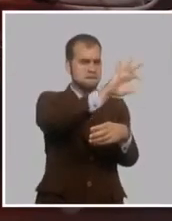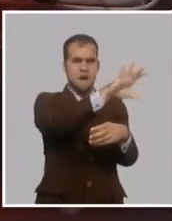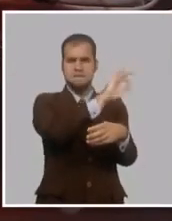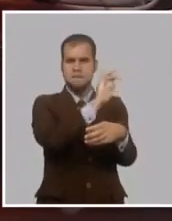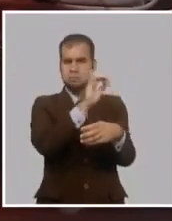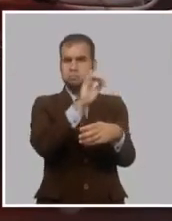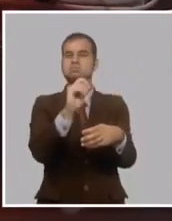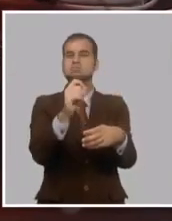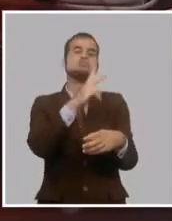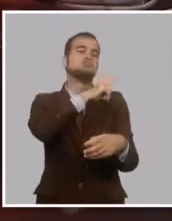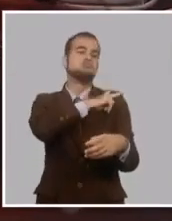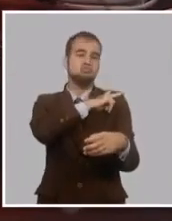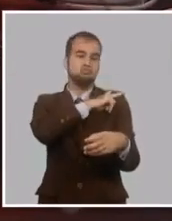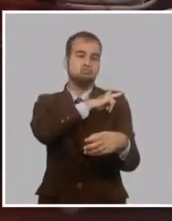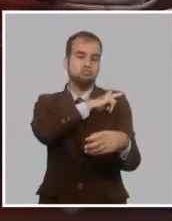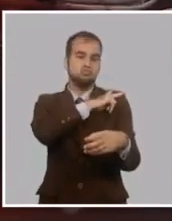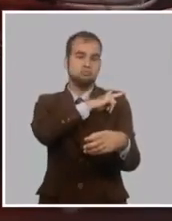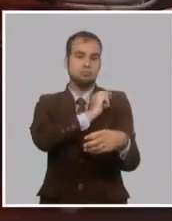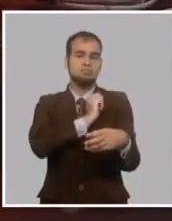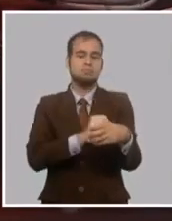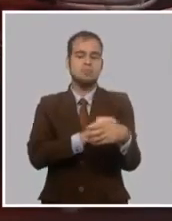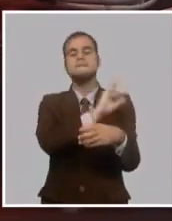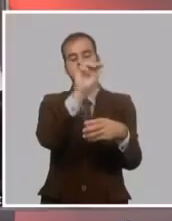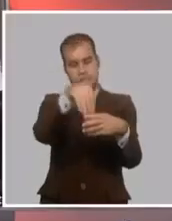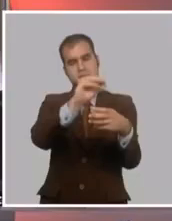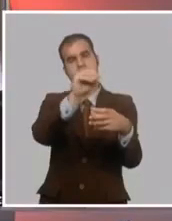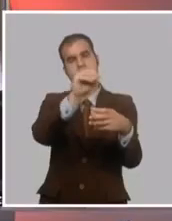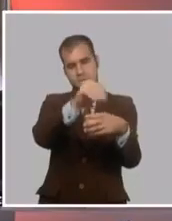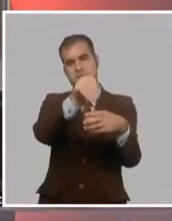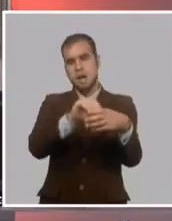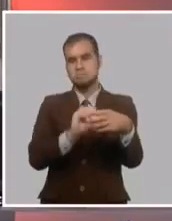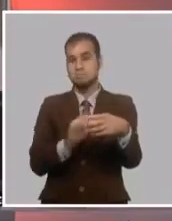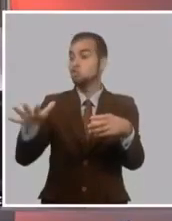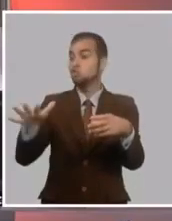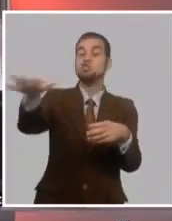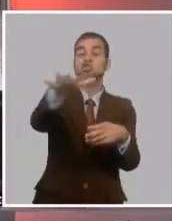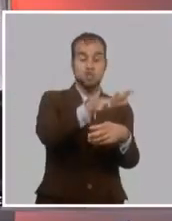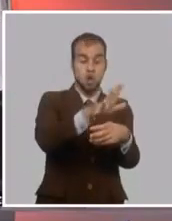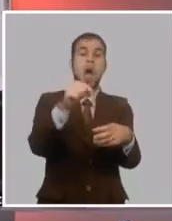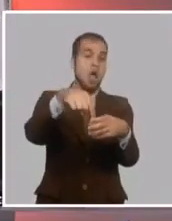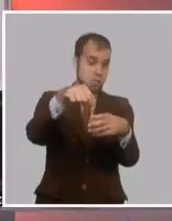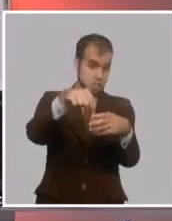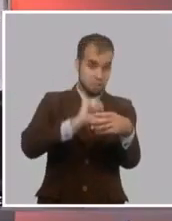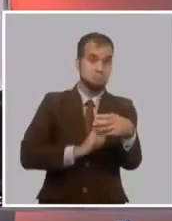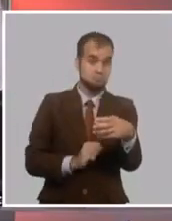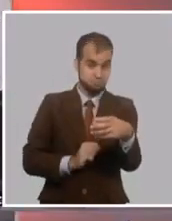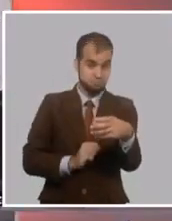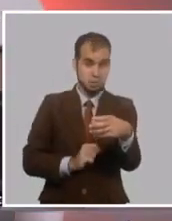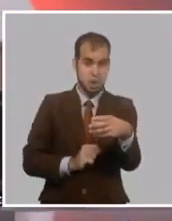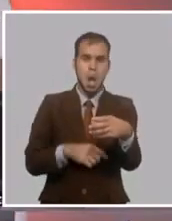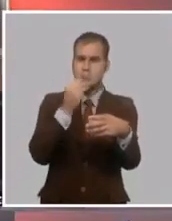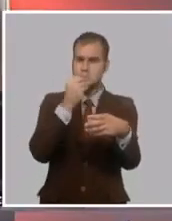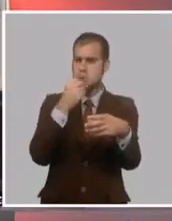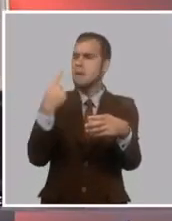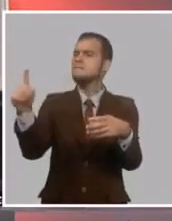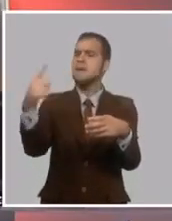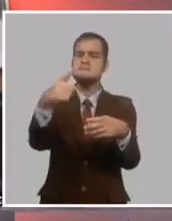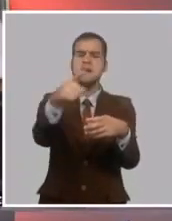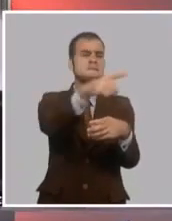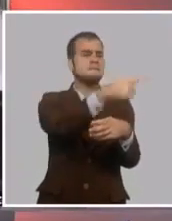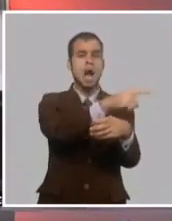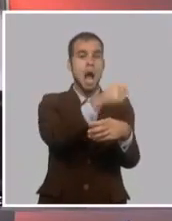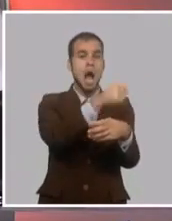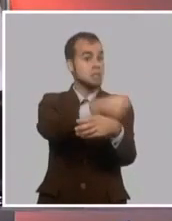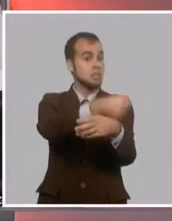un presidente del cuerpo de consejo, pero todos están representados. De manera que pueden trabajar por sí mismos y pueden y deben